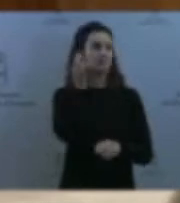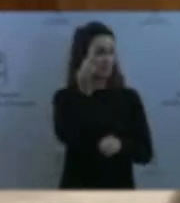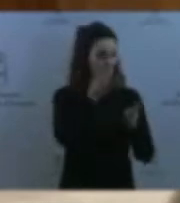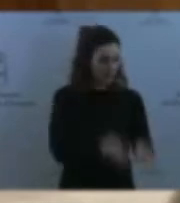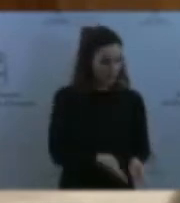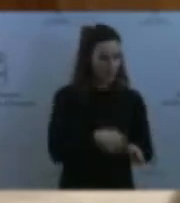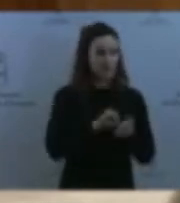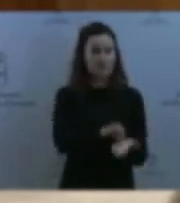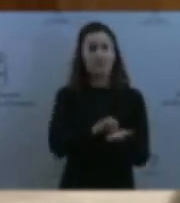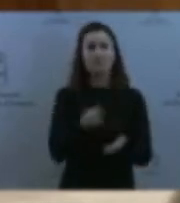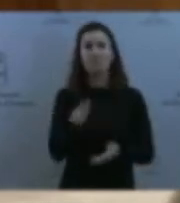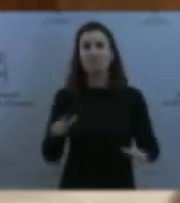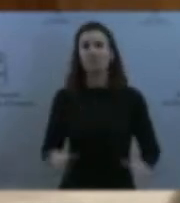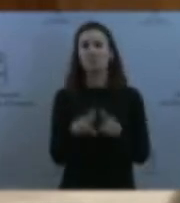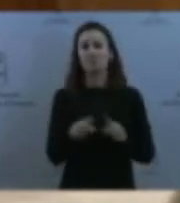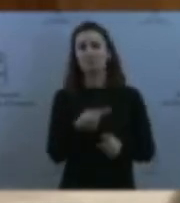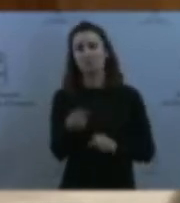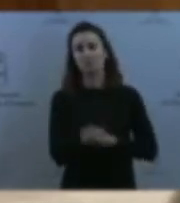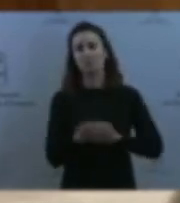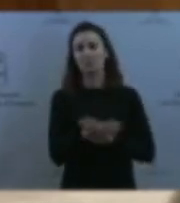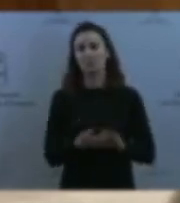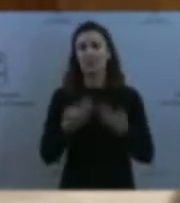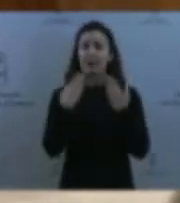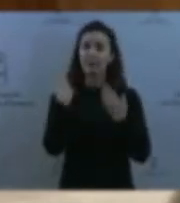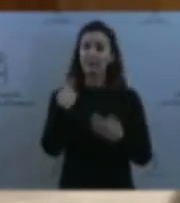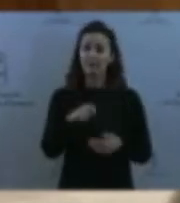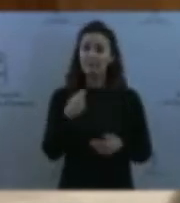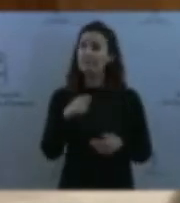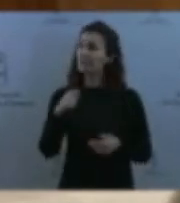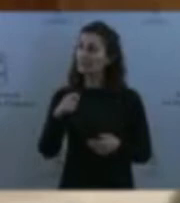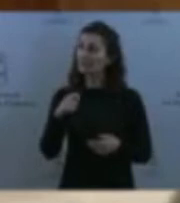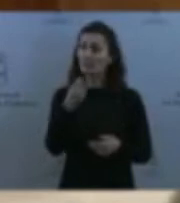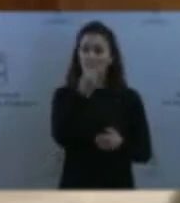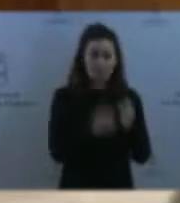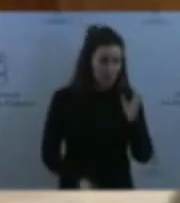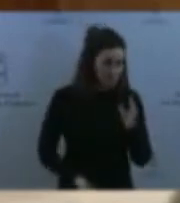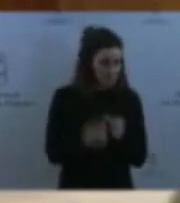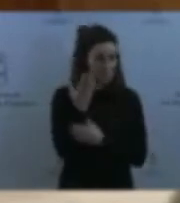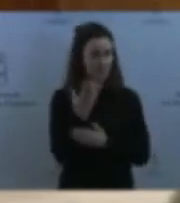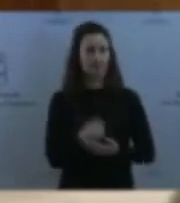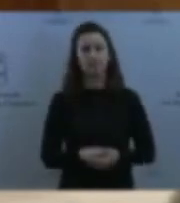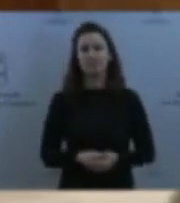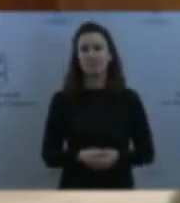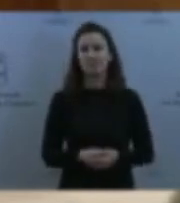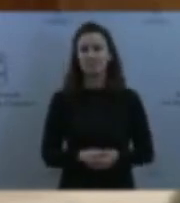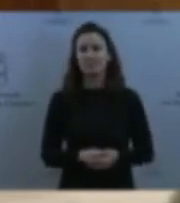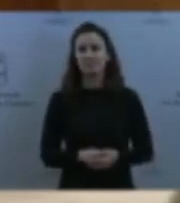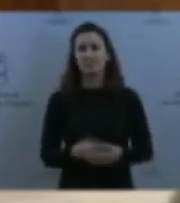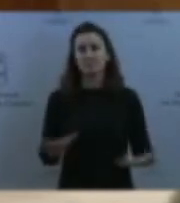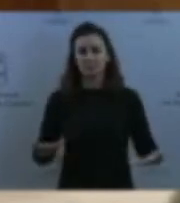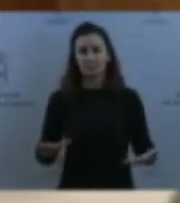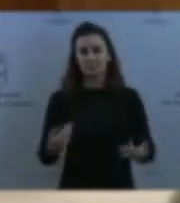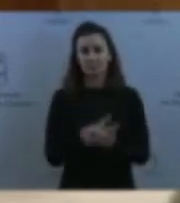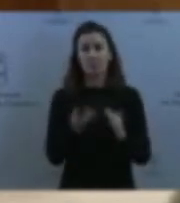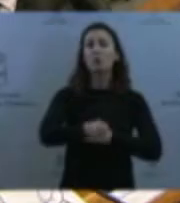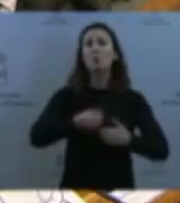Gracias, presidente. Buenos días. ¿En qué centro se está alojando nuestra comunidad a los menores extranjeros no acompañados que llegan a